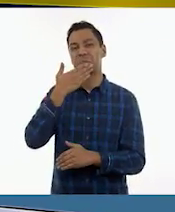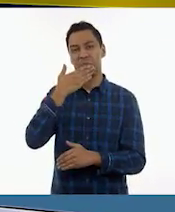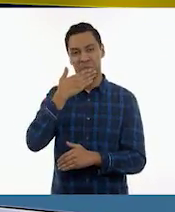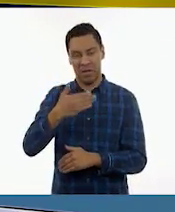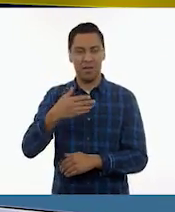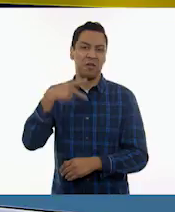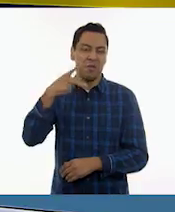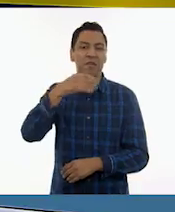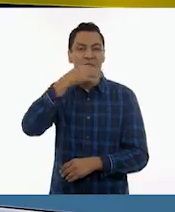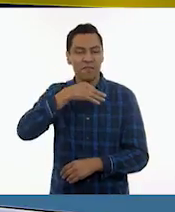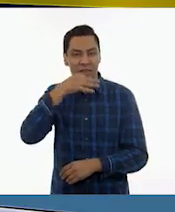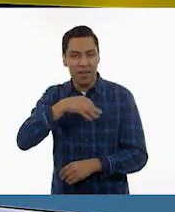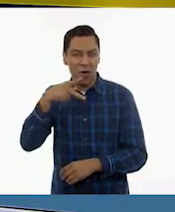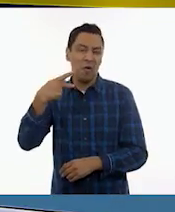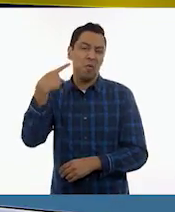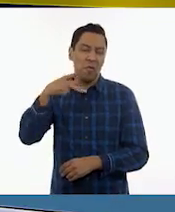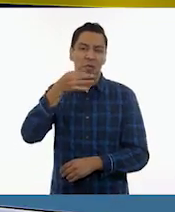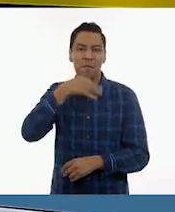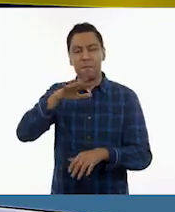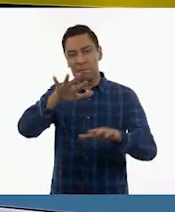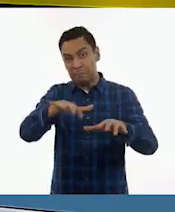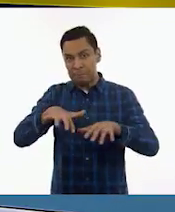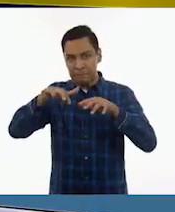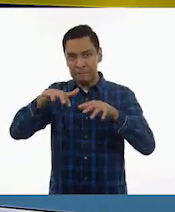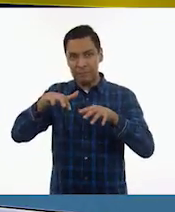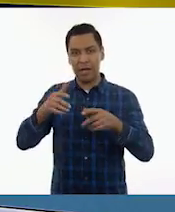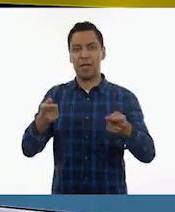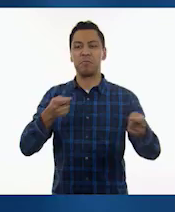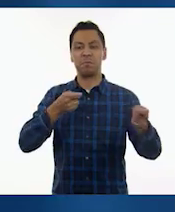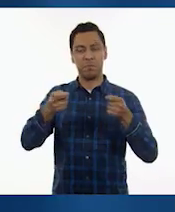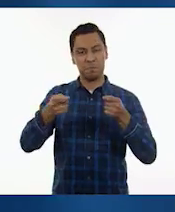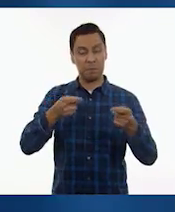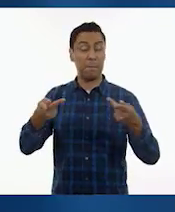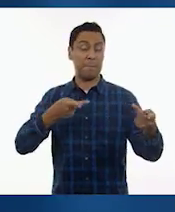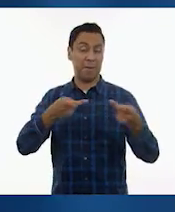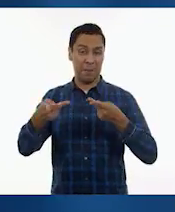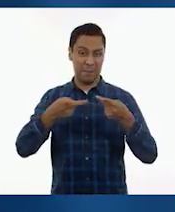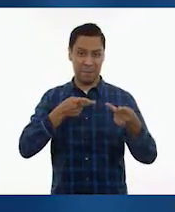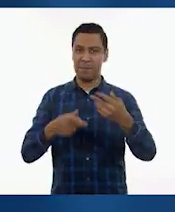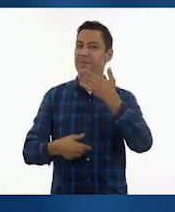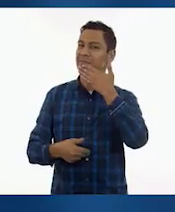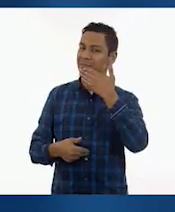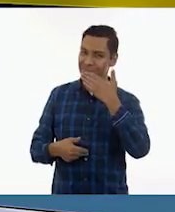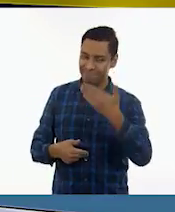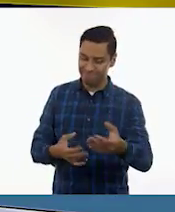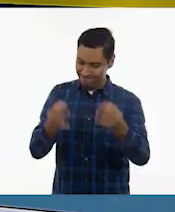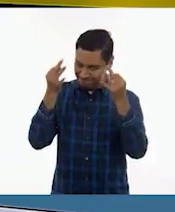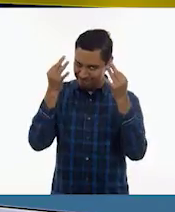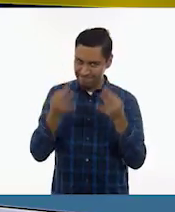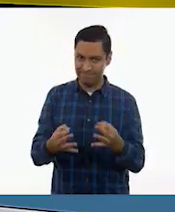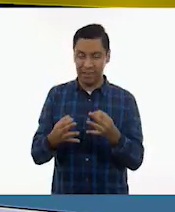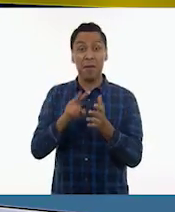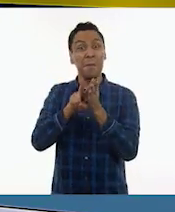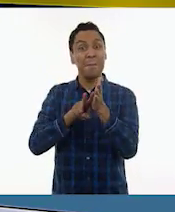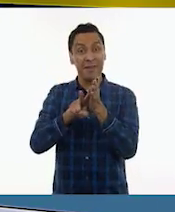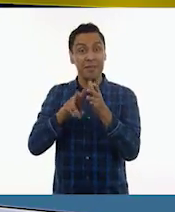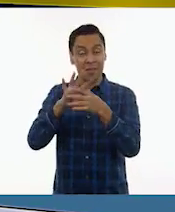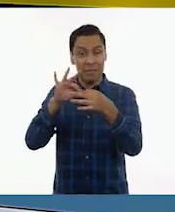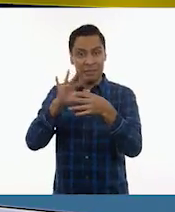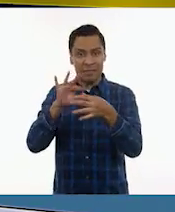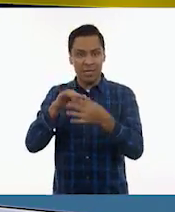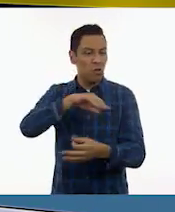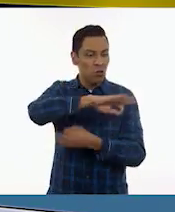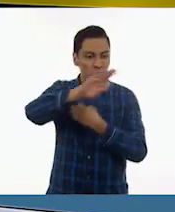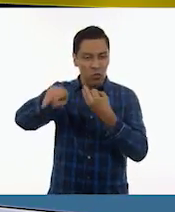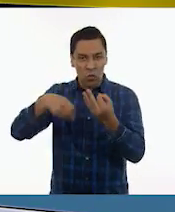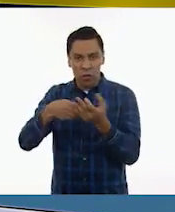o de ese evento que tenemos preparado. Claro. Y además recordar, como lo decía el video, siempre la actitud colaborativa, esa es muy